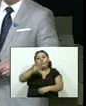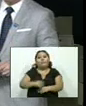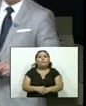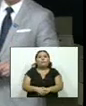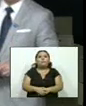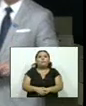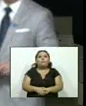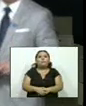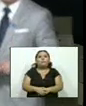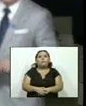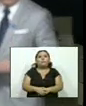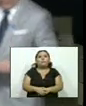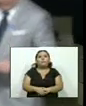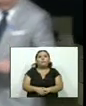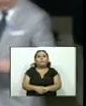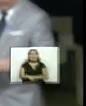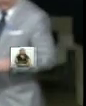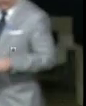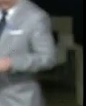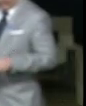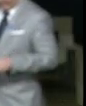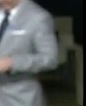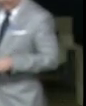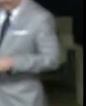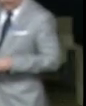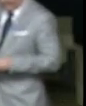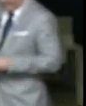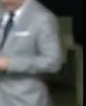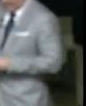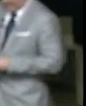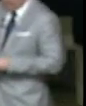que